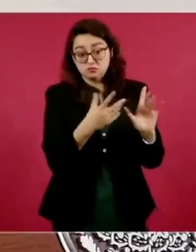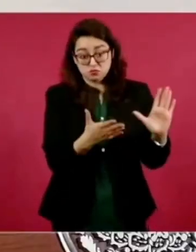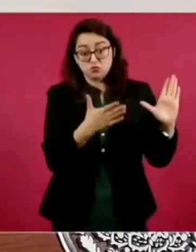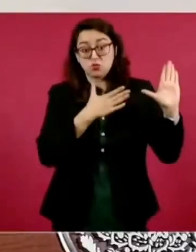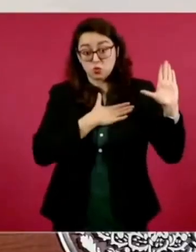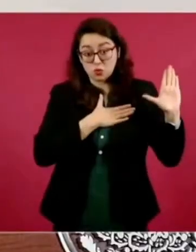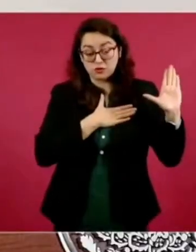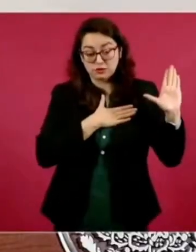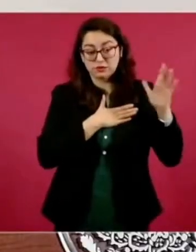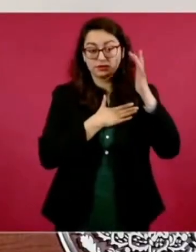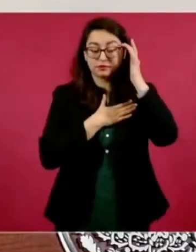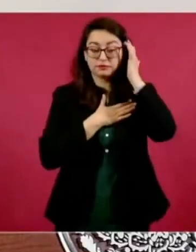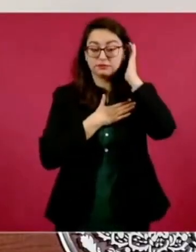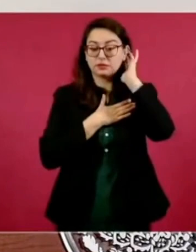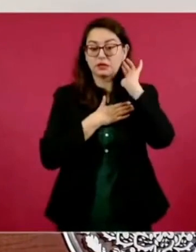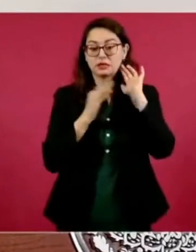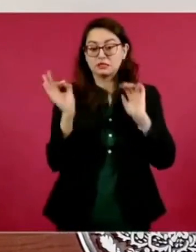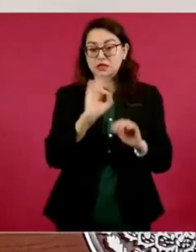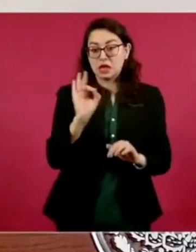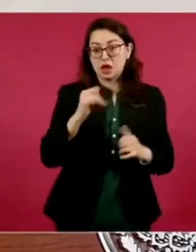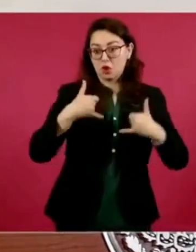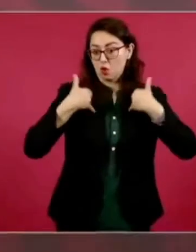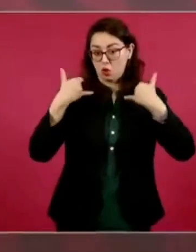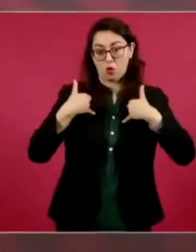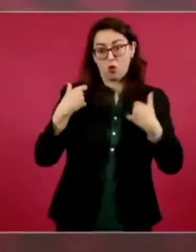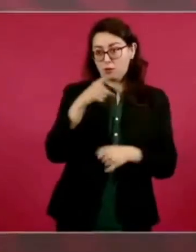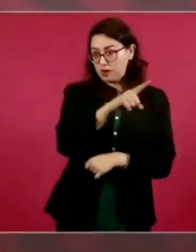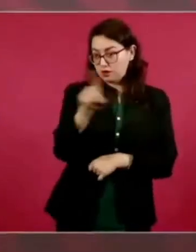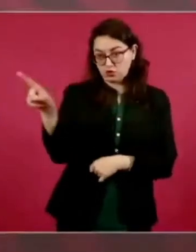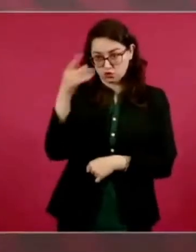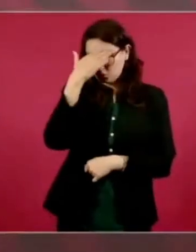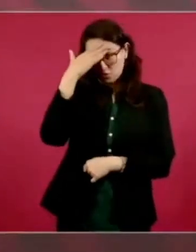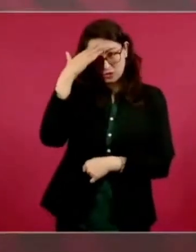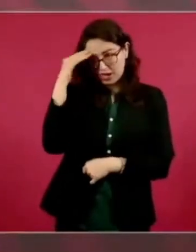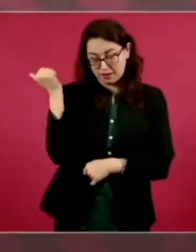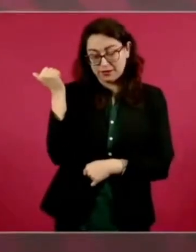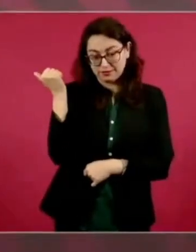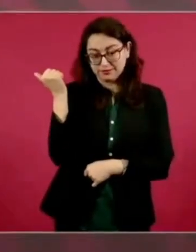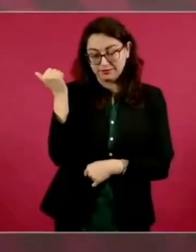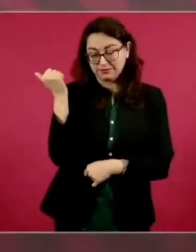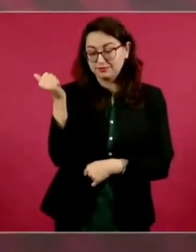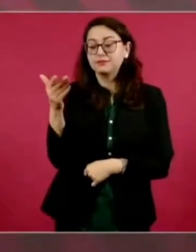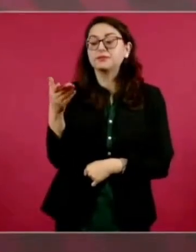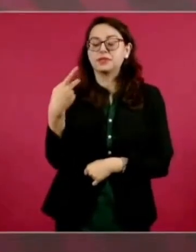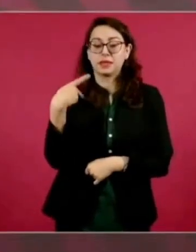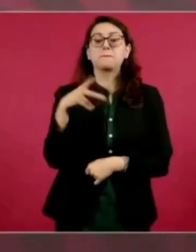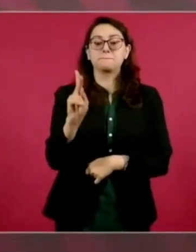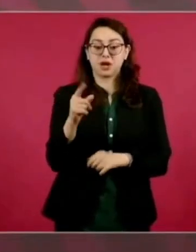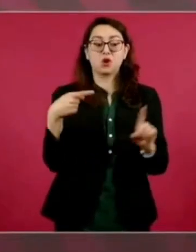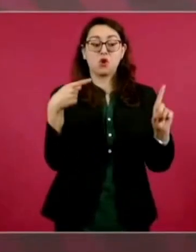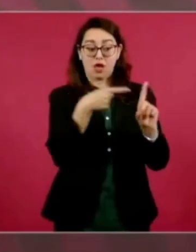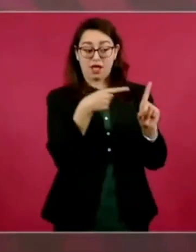jóvenes, porque eso ya lleva tiempo. Empezaron a convocar